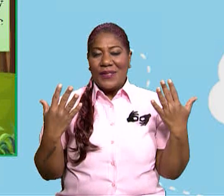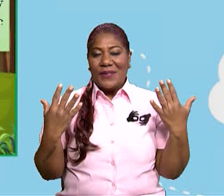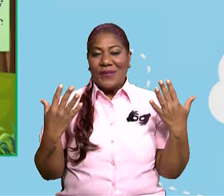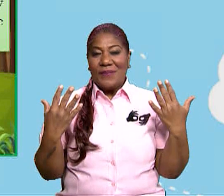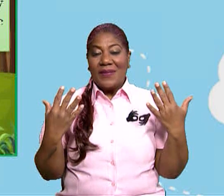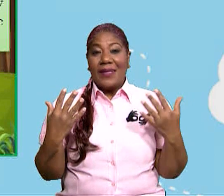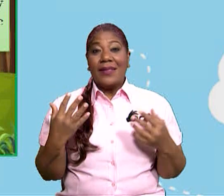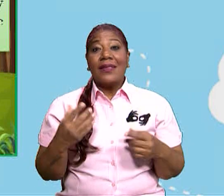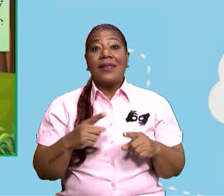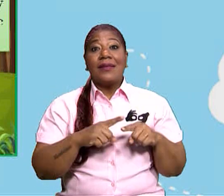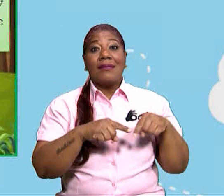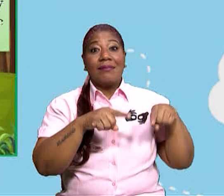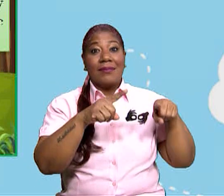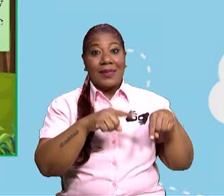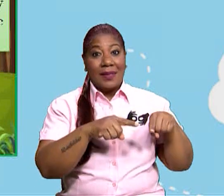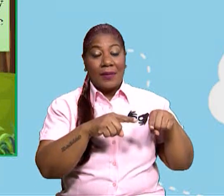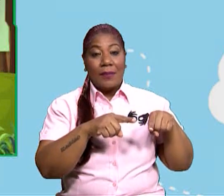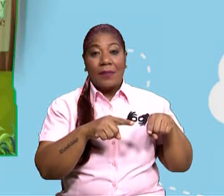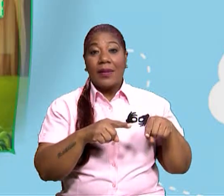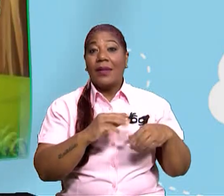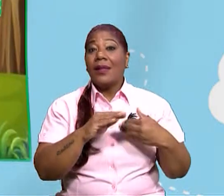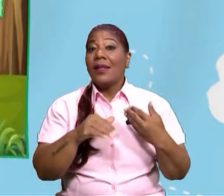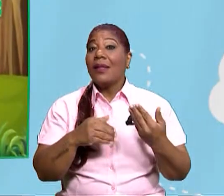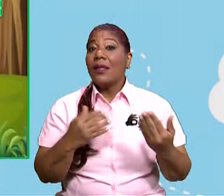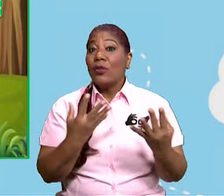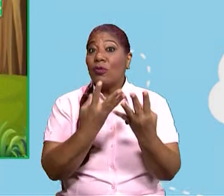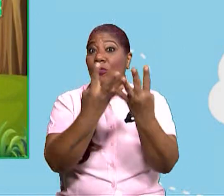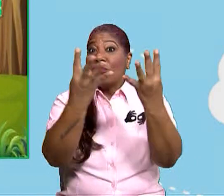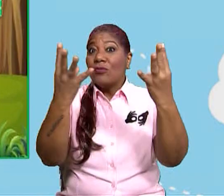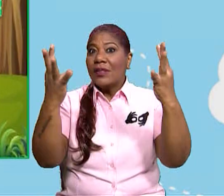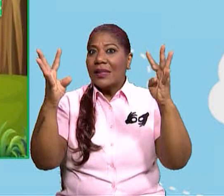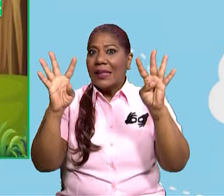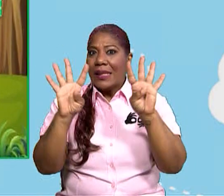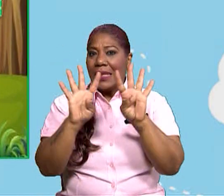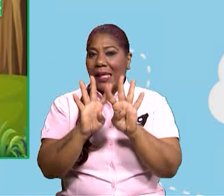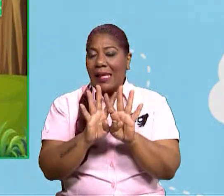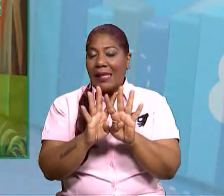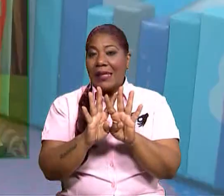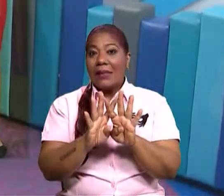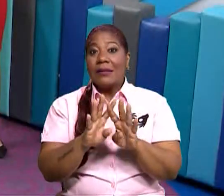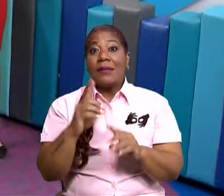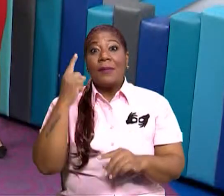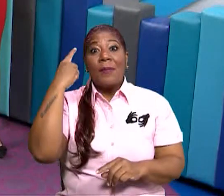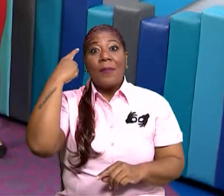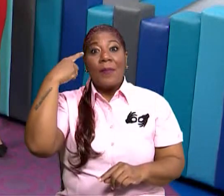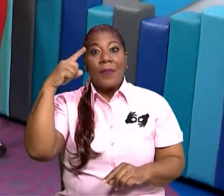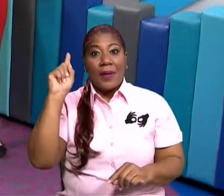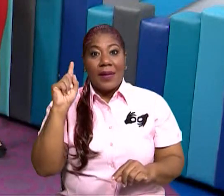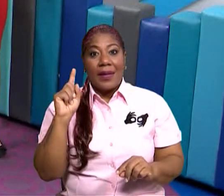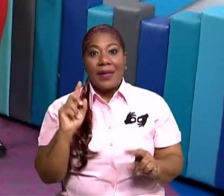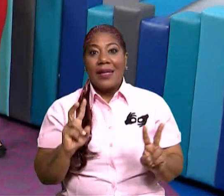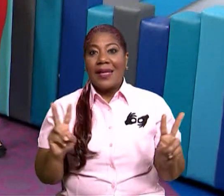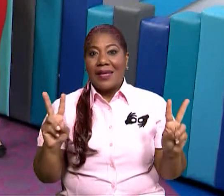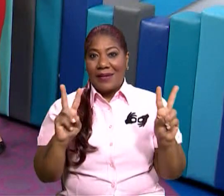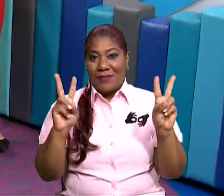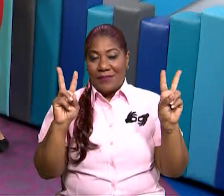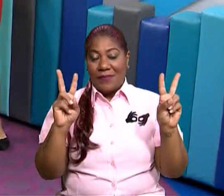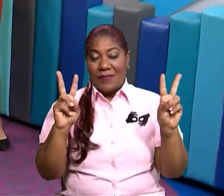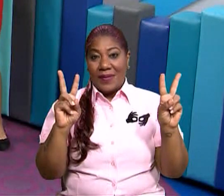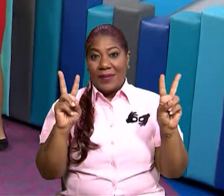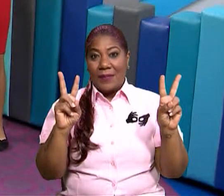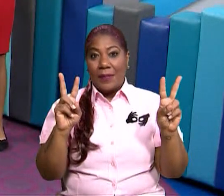uno del otro para sobrevivir. Maestro, ahí hay algo muy interesante en eso que acabamos de leer.